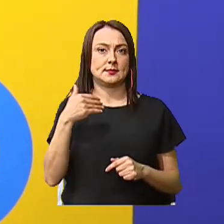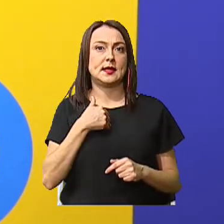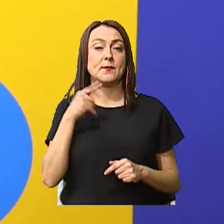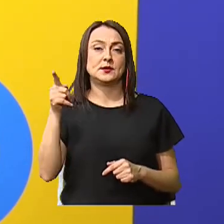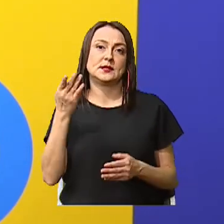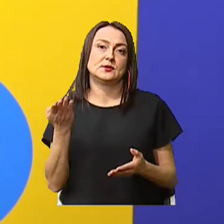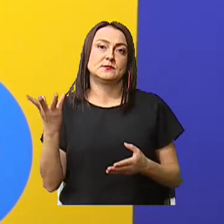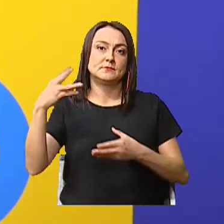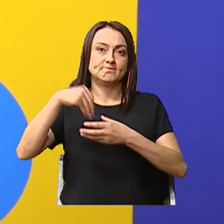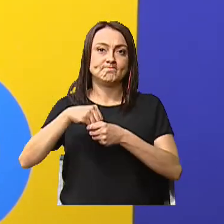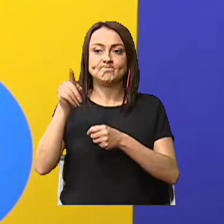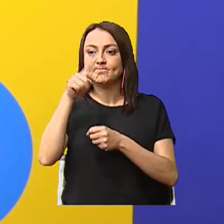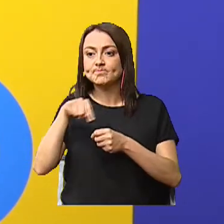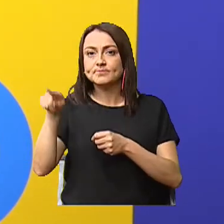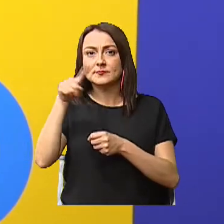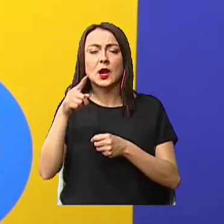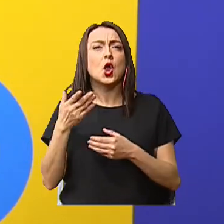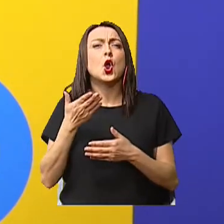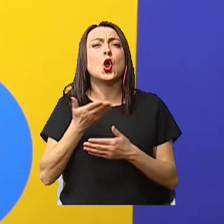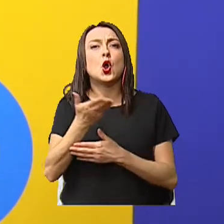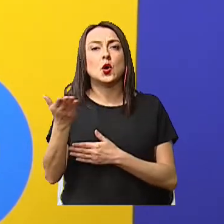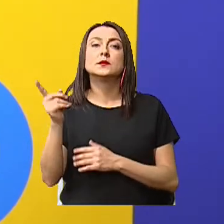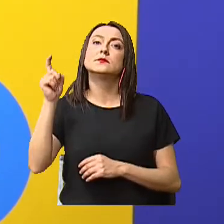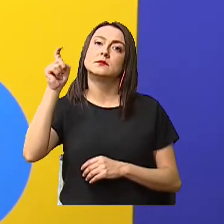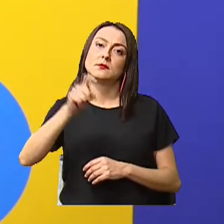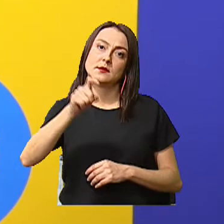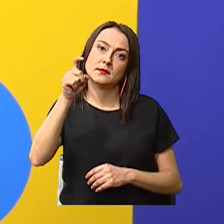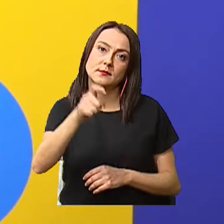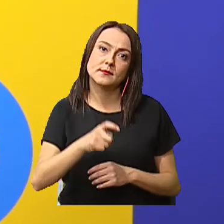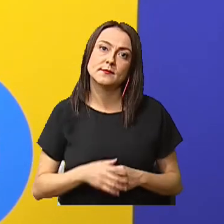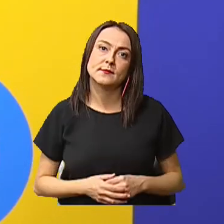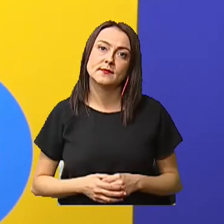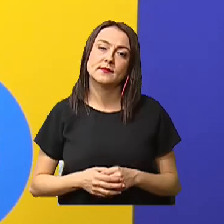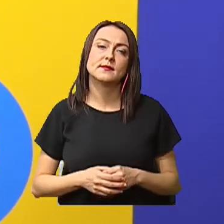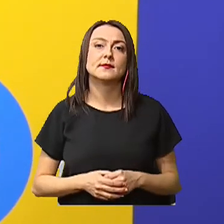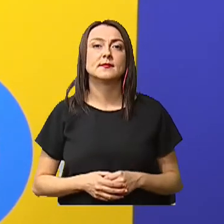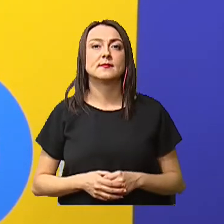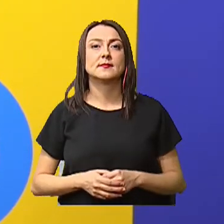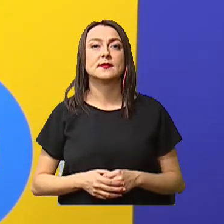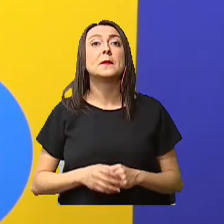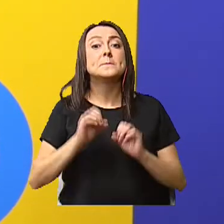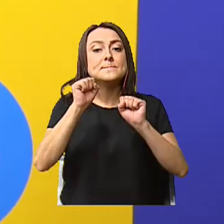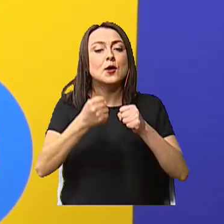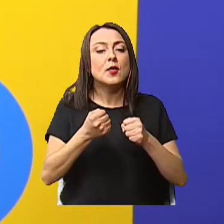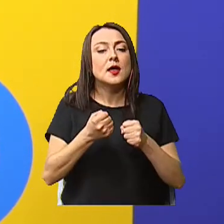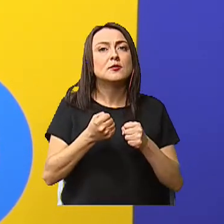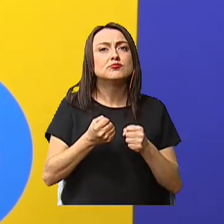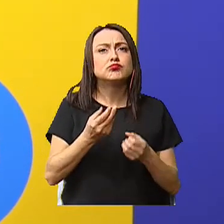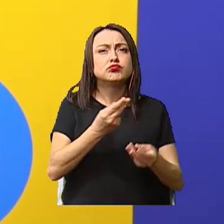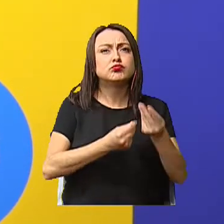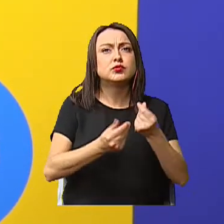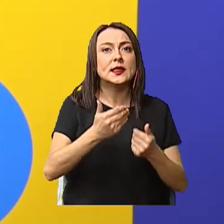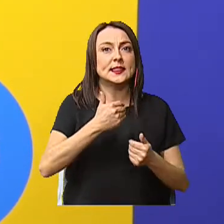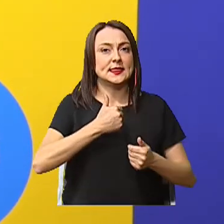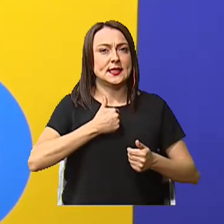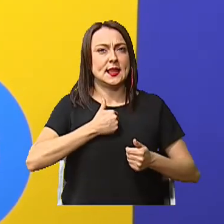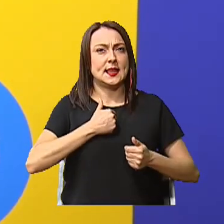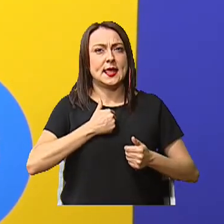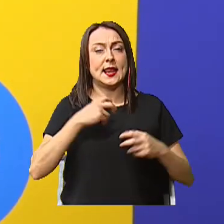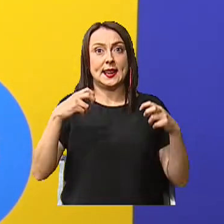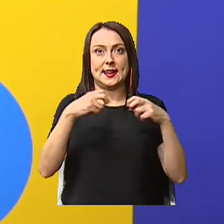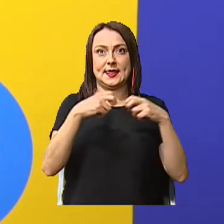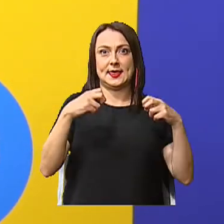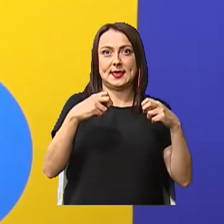elementos, elementos que son necesarios para producir y obtener energía.